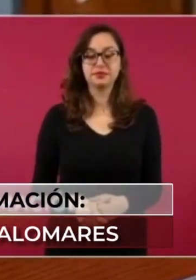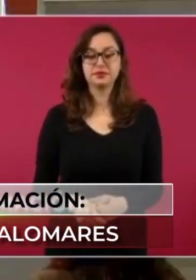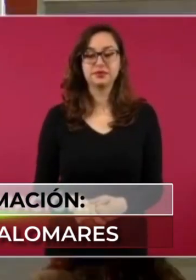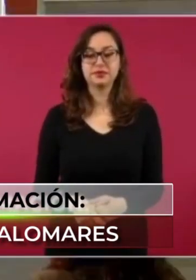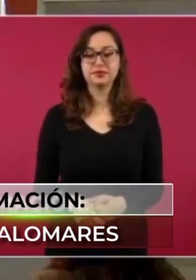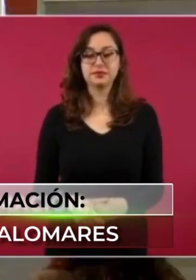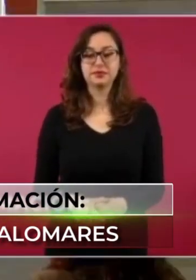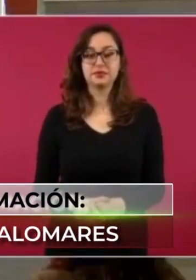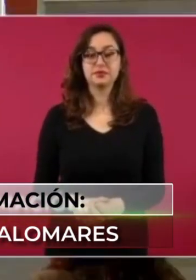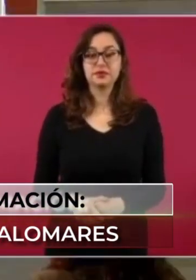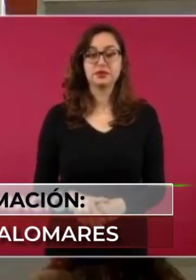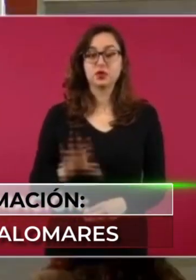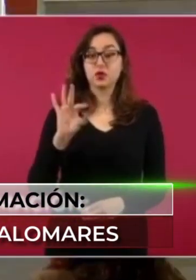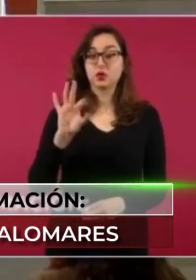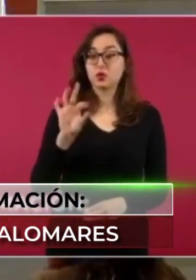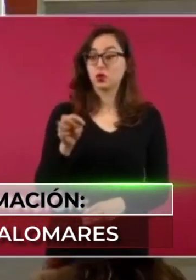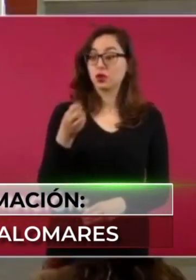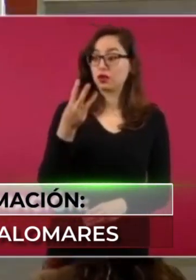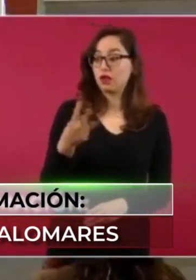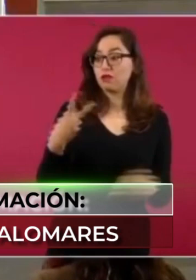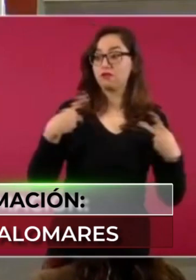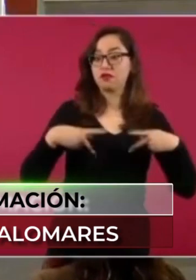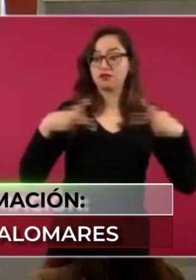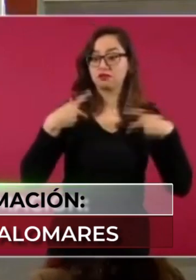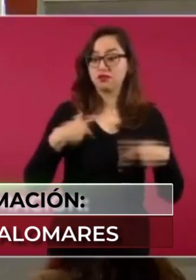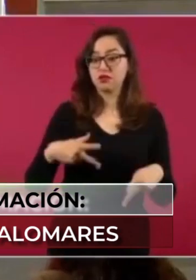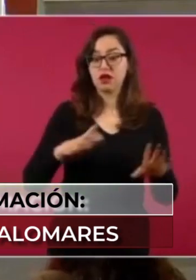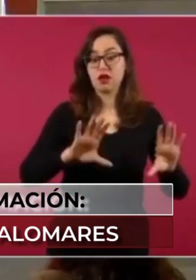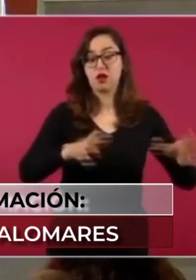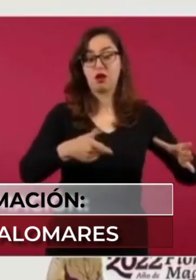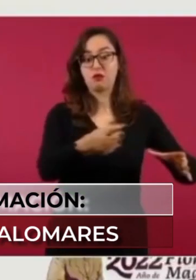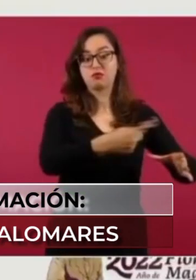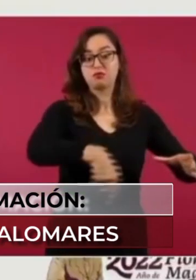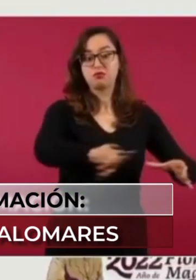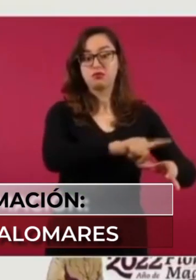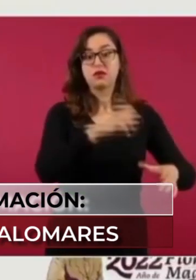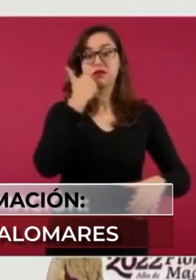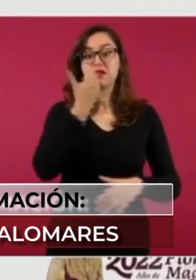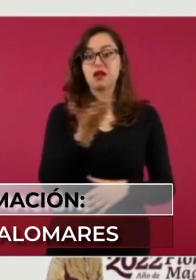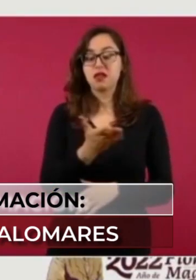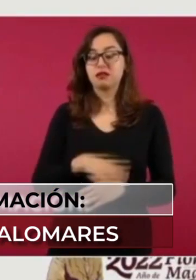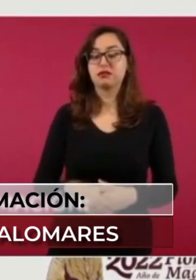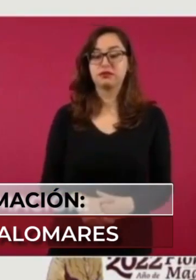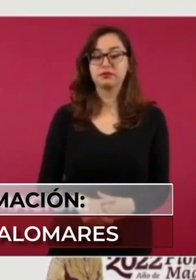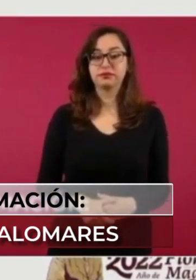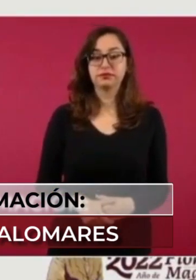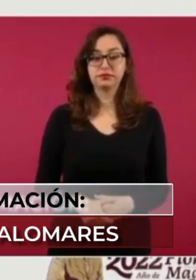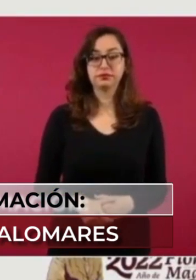43, entonces. Para Anoti 13, Arturo Palomares.